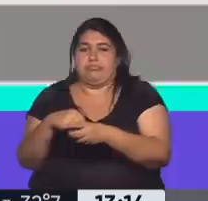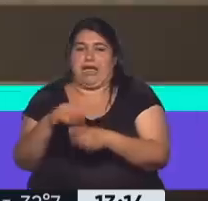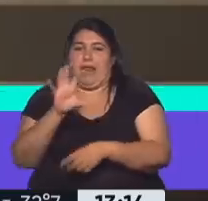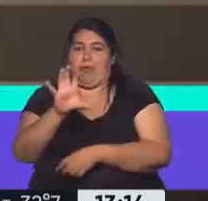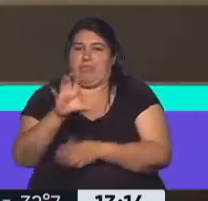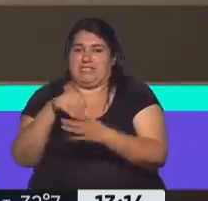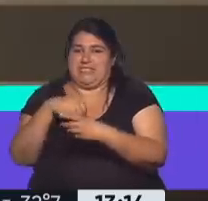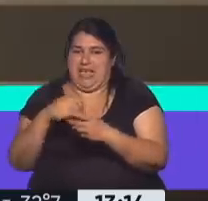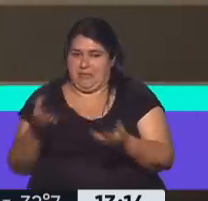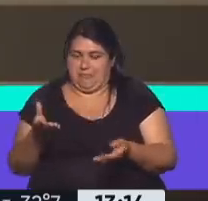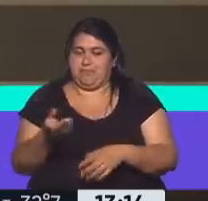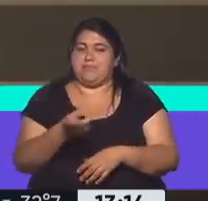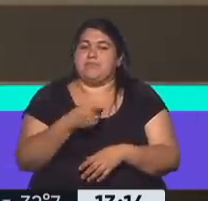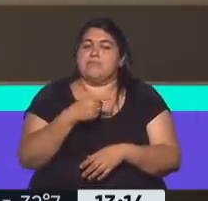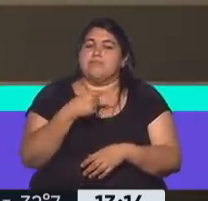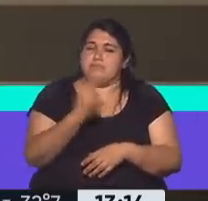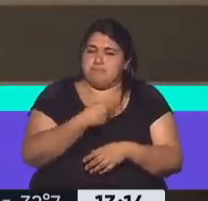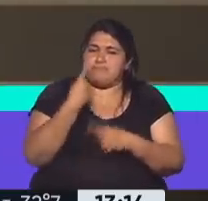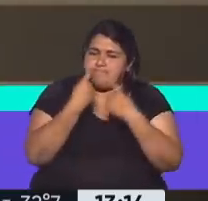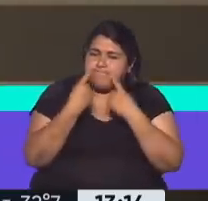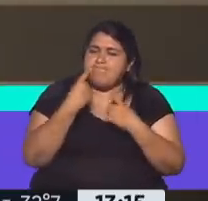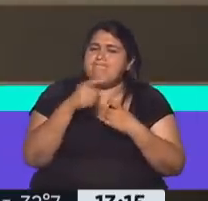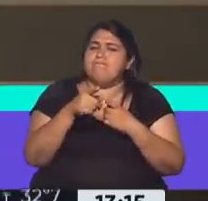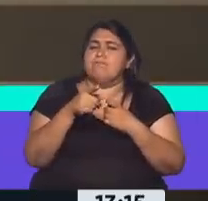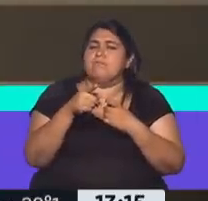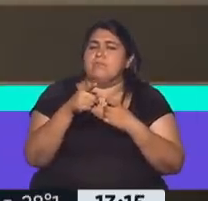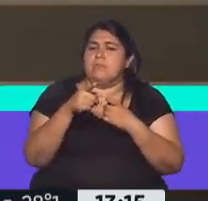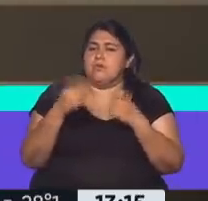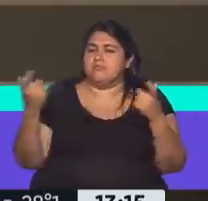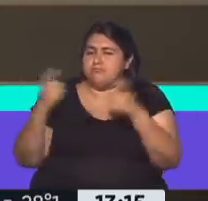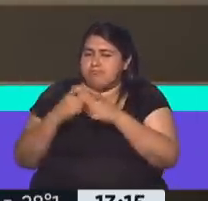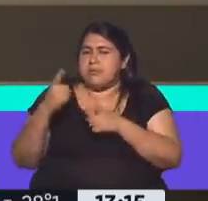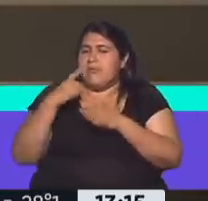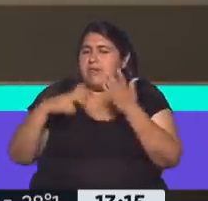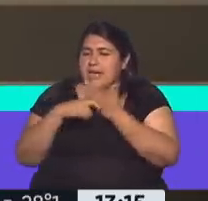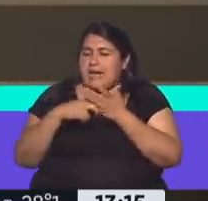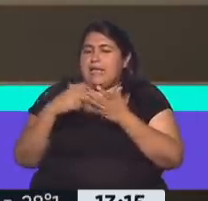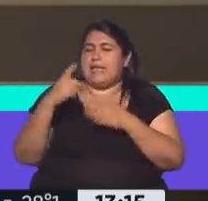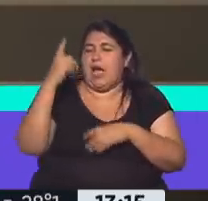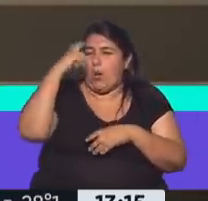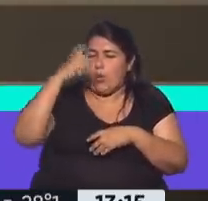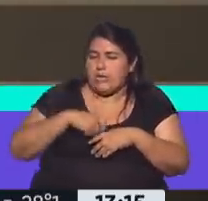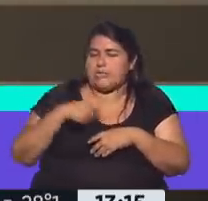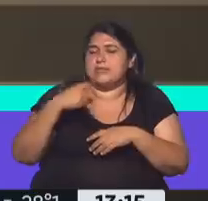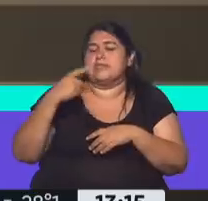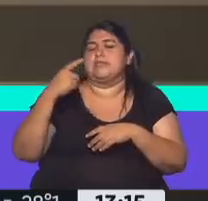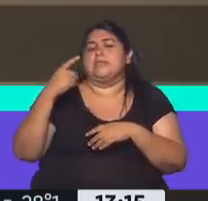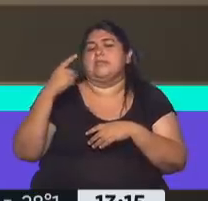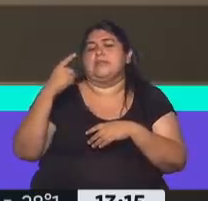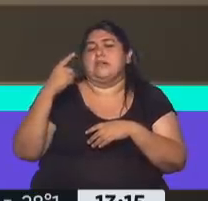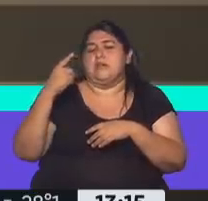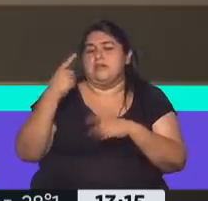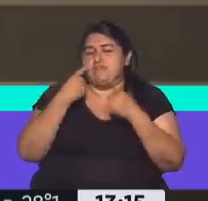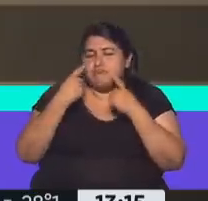Bueno, chequeado con la Procuración, con la Fiscalía, con el